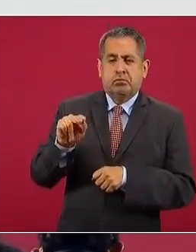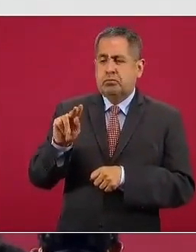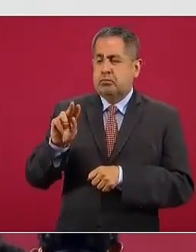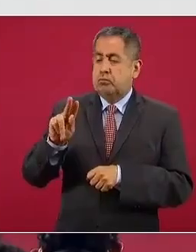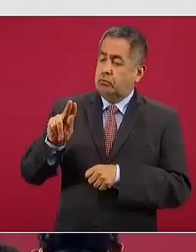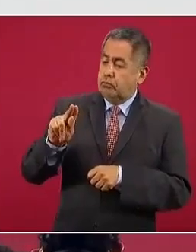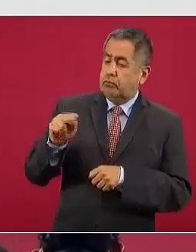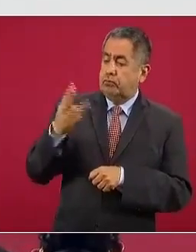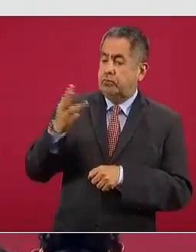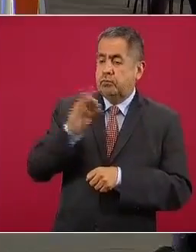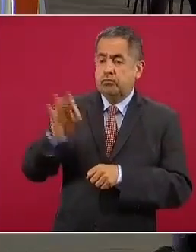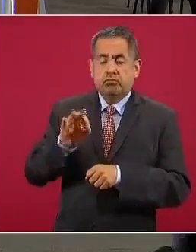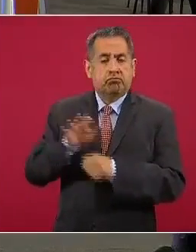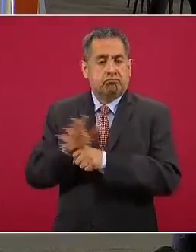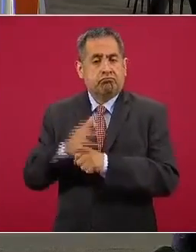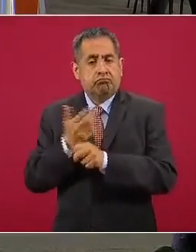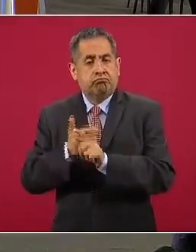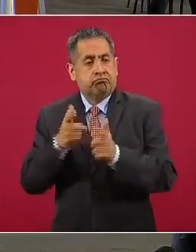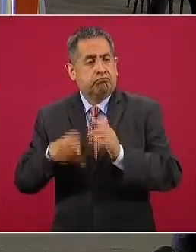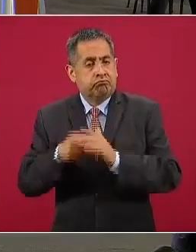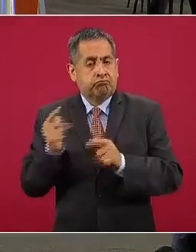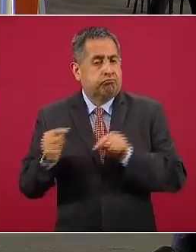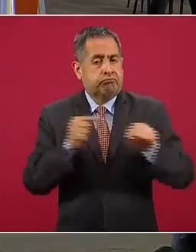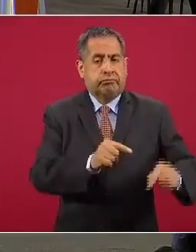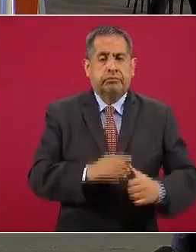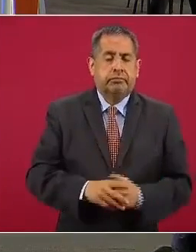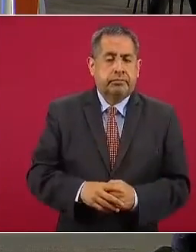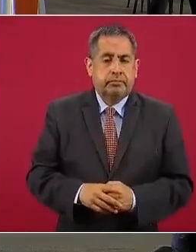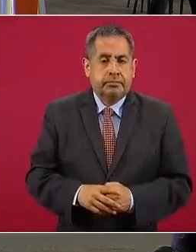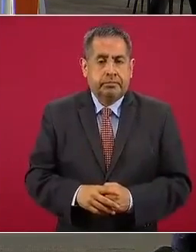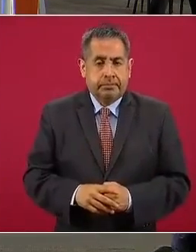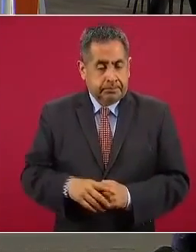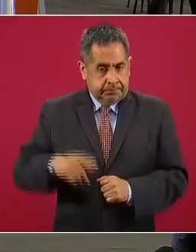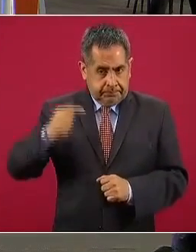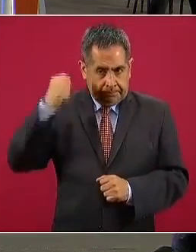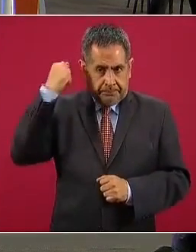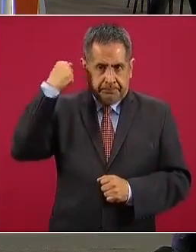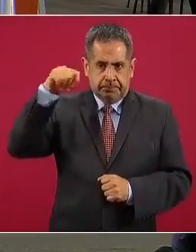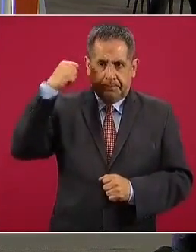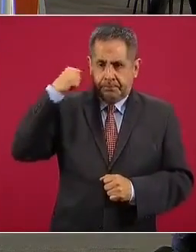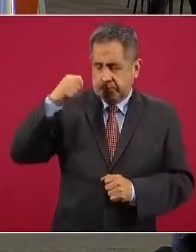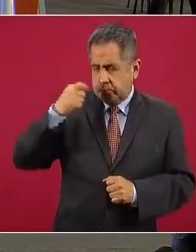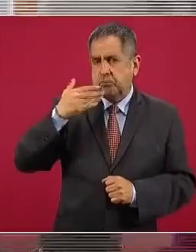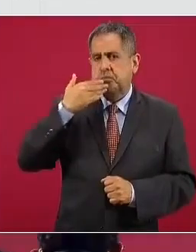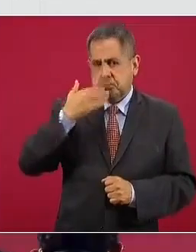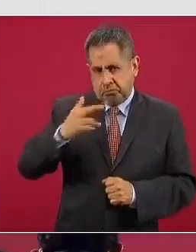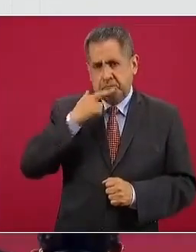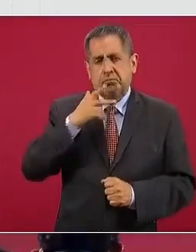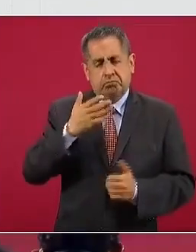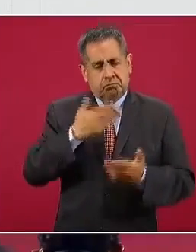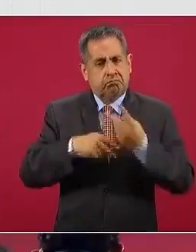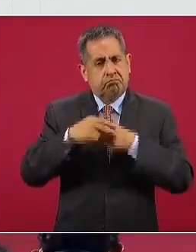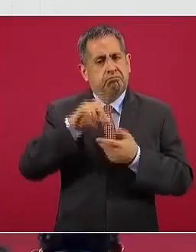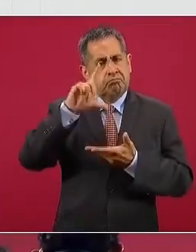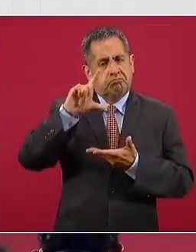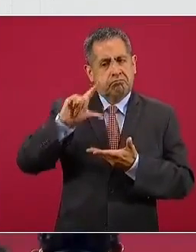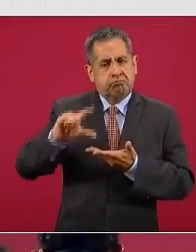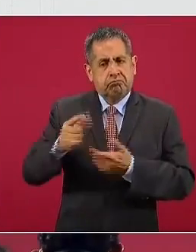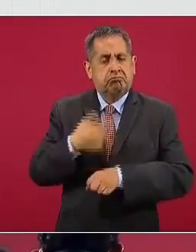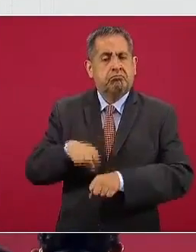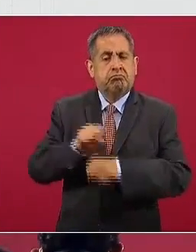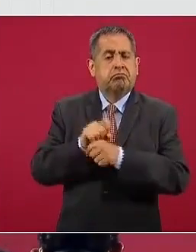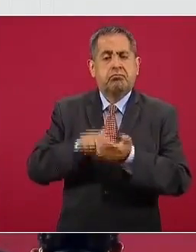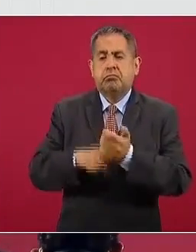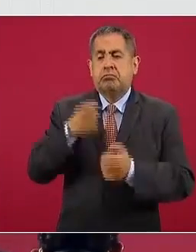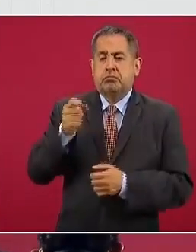en balance neutro. La siguiente. Tabasco también una muy buena trayectoria sostenida de descenso desde la semana 29 que